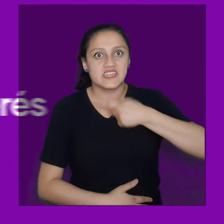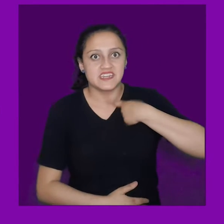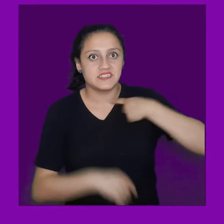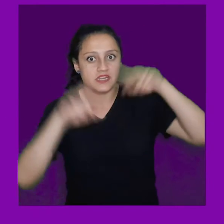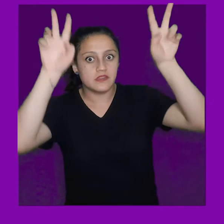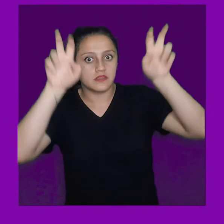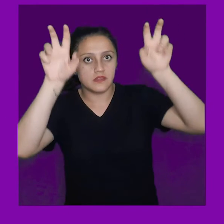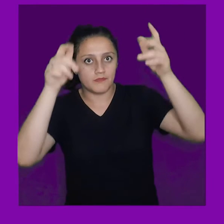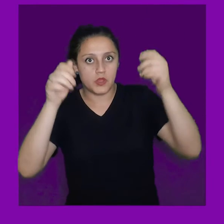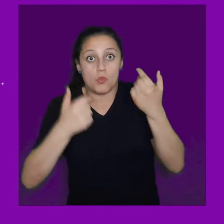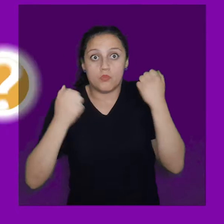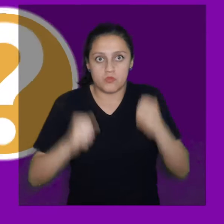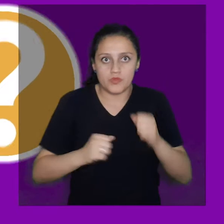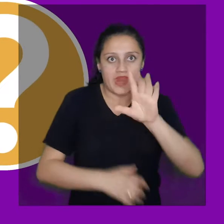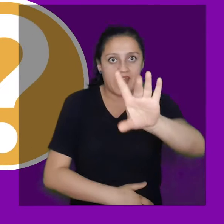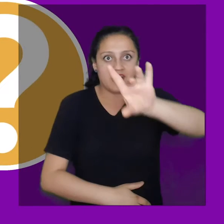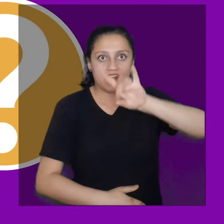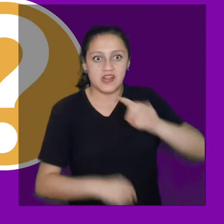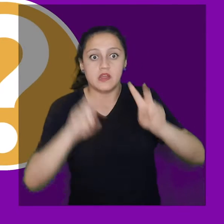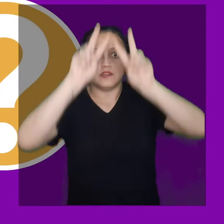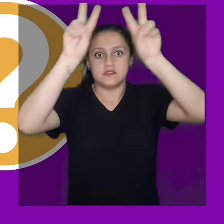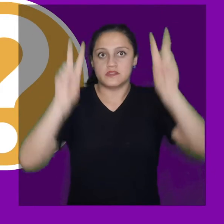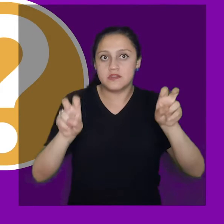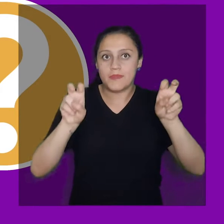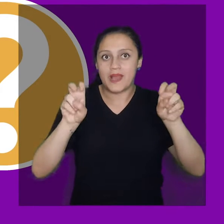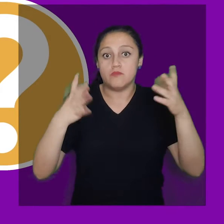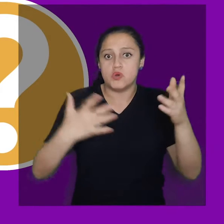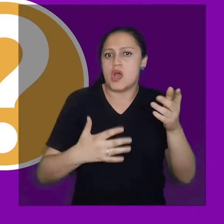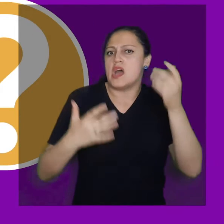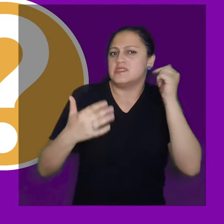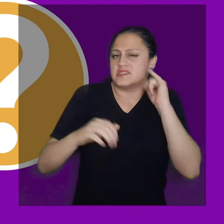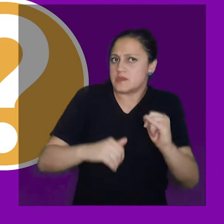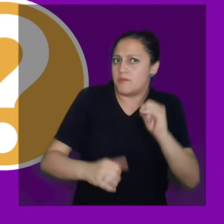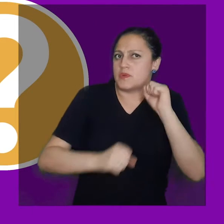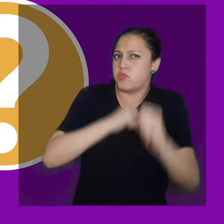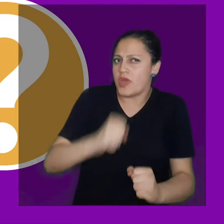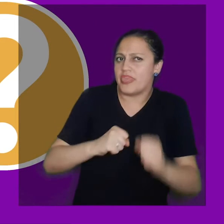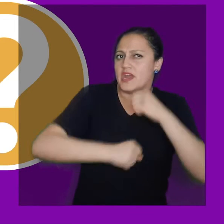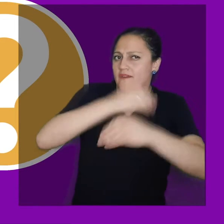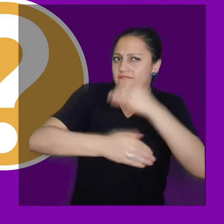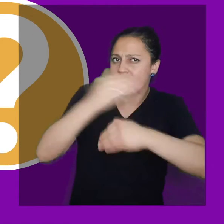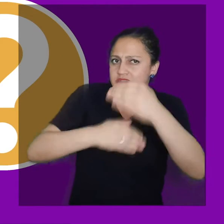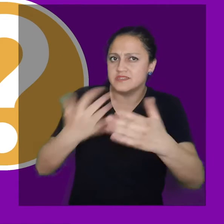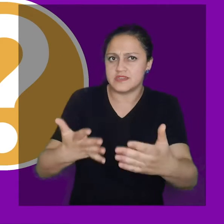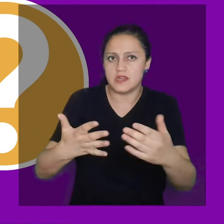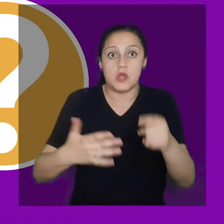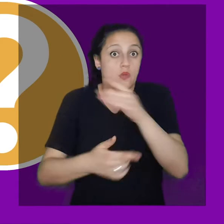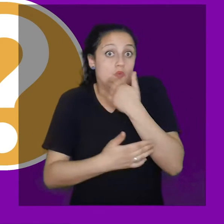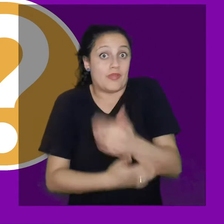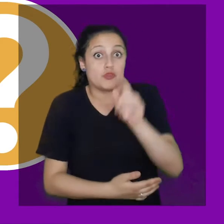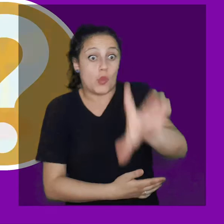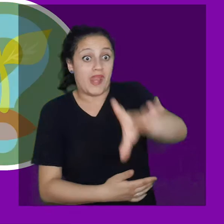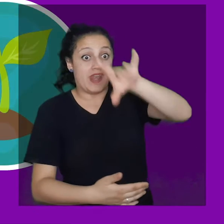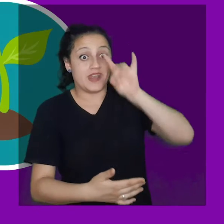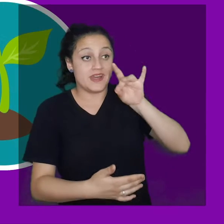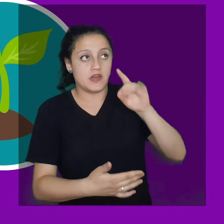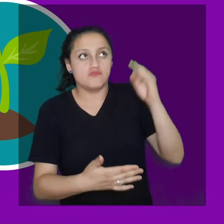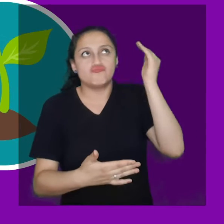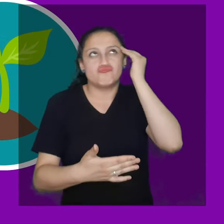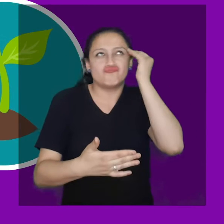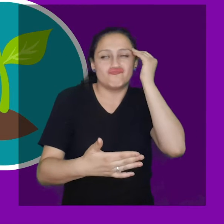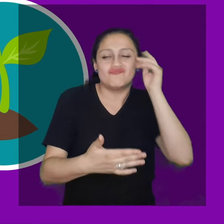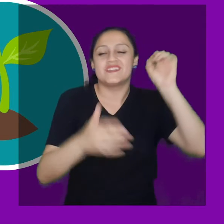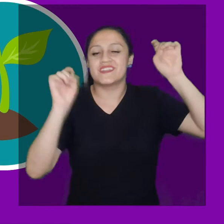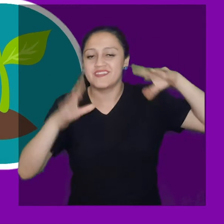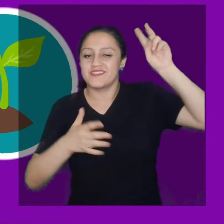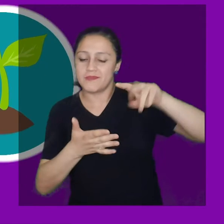Señalan lo que les parece interesante como posible tema a desarrollar. Acuerdan temas y seleccionan el que les resulte más atractivo para